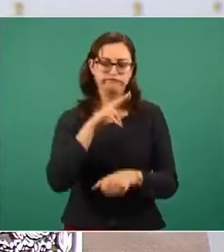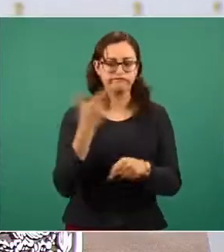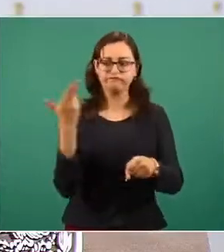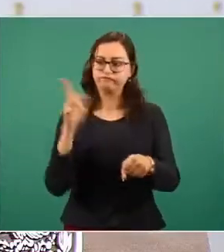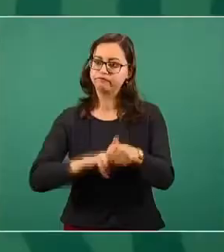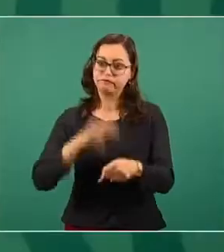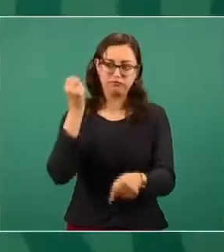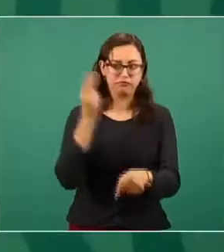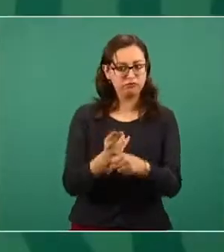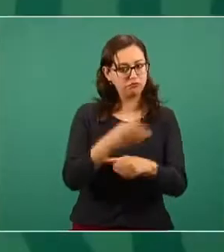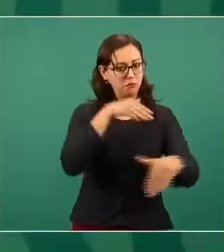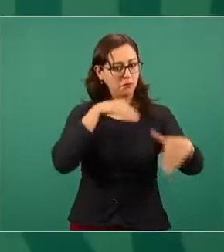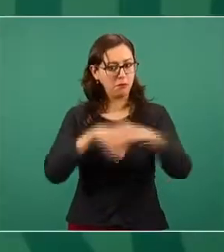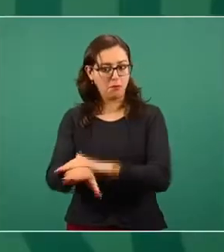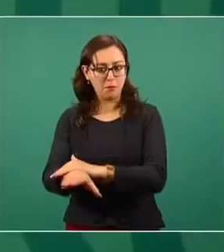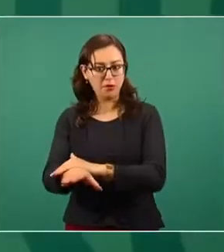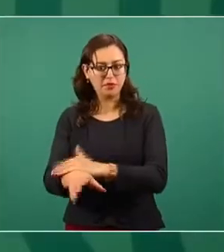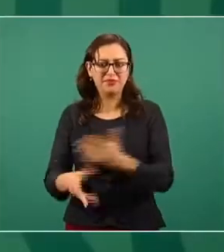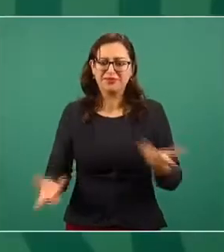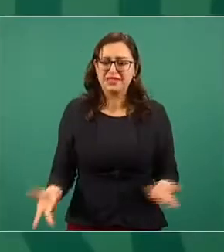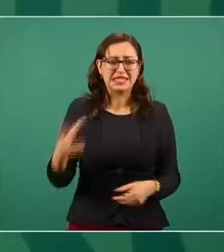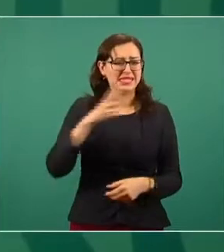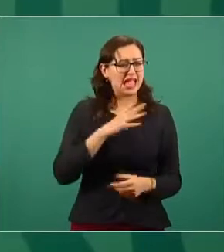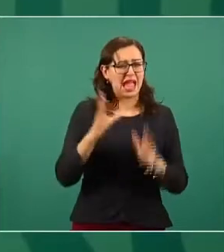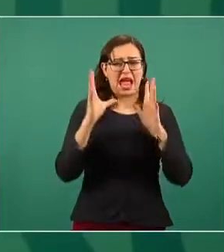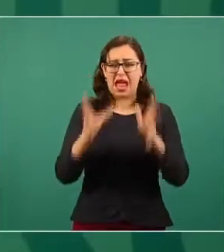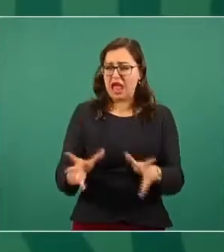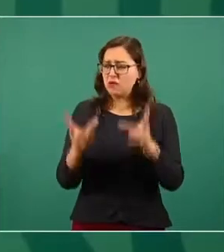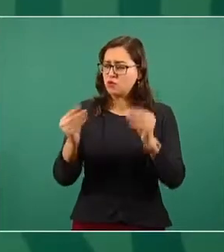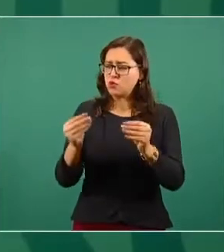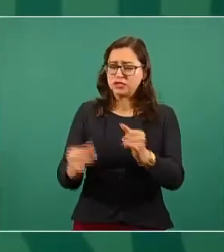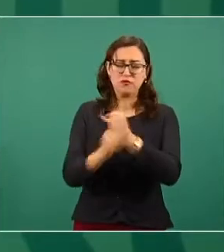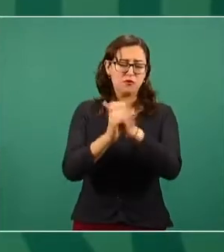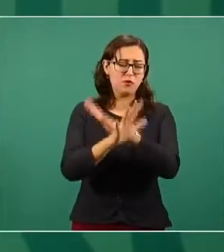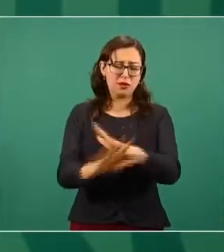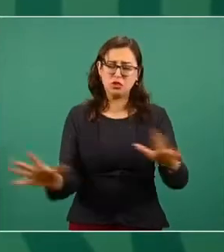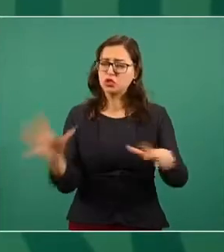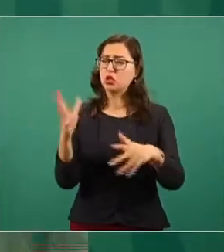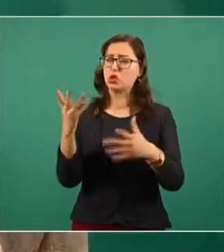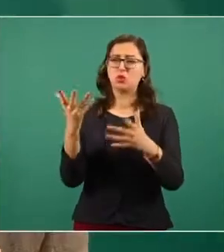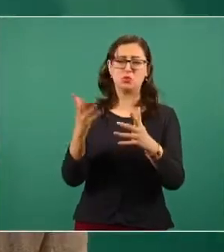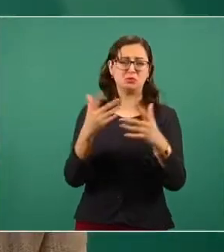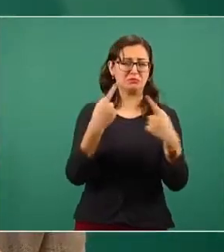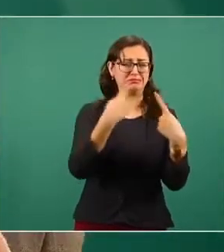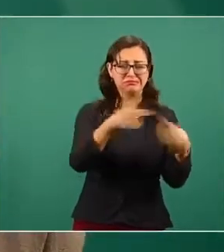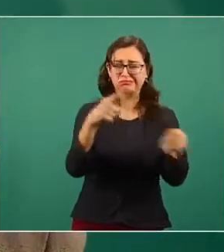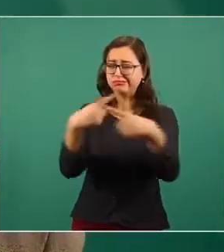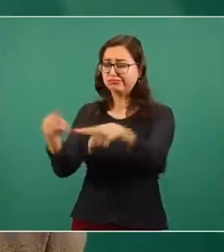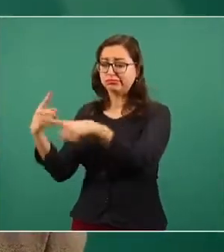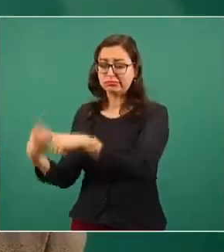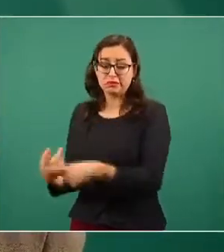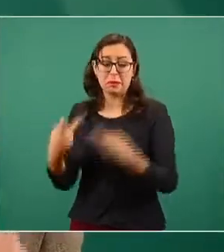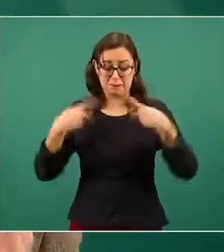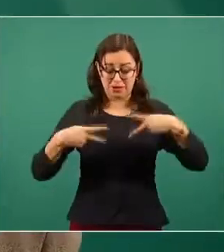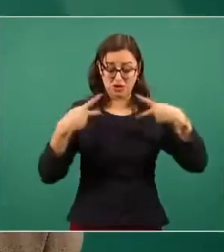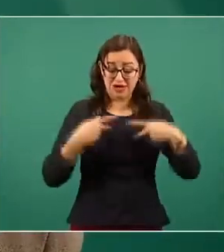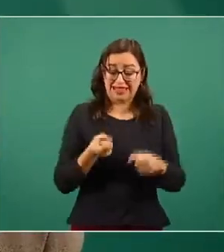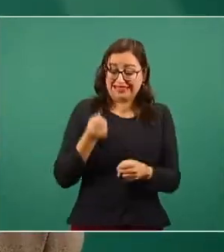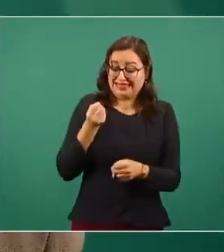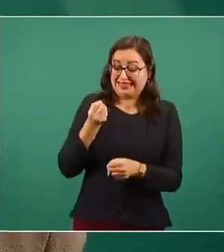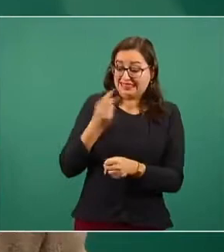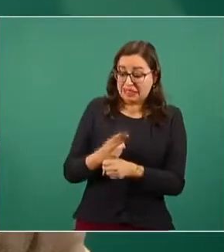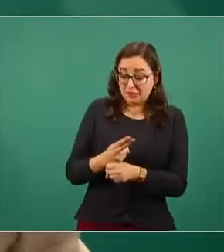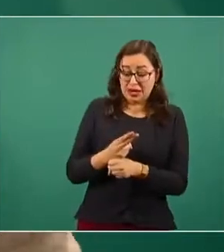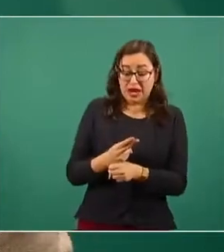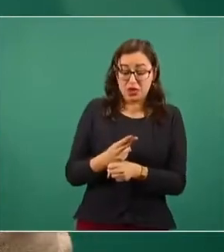hay ya mucha literatura, mucha evidencia de cómo oportunamente desde casa